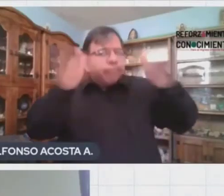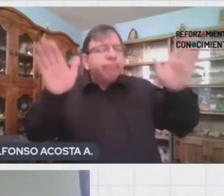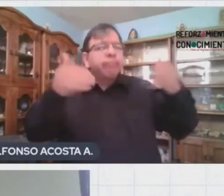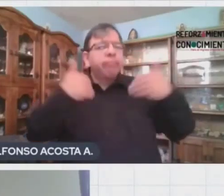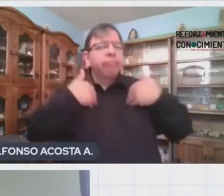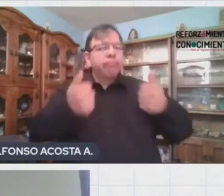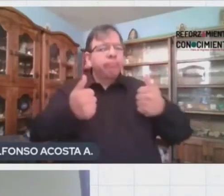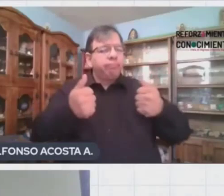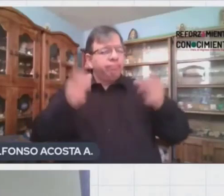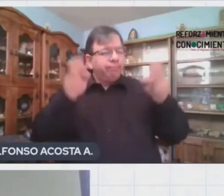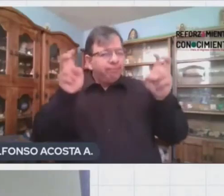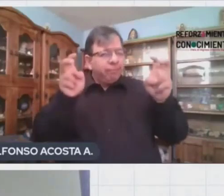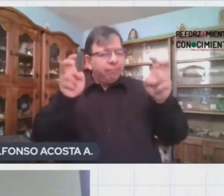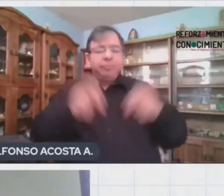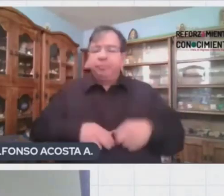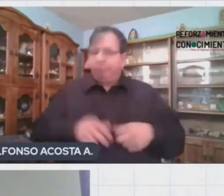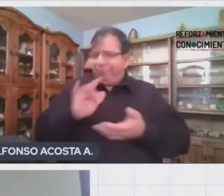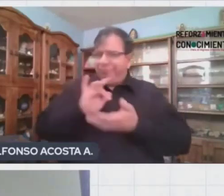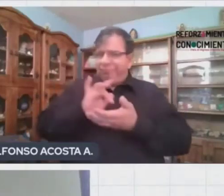Claro que sí, maestra.